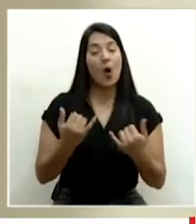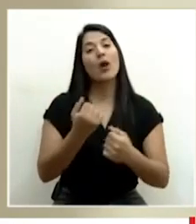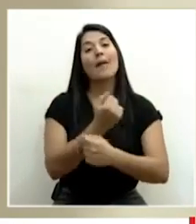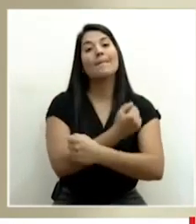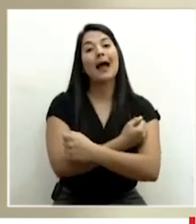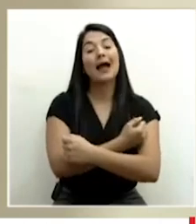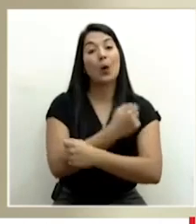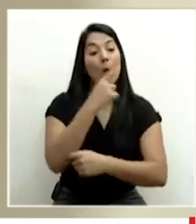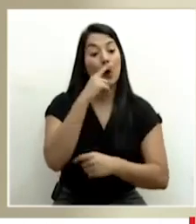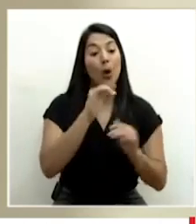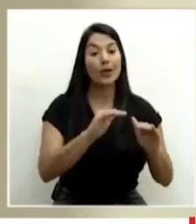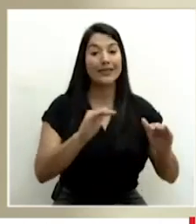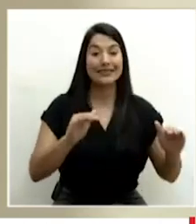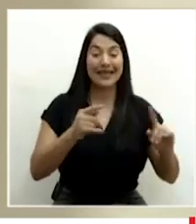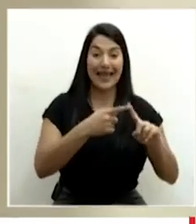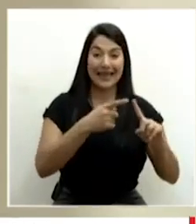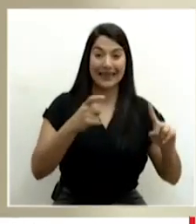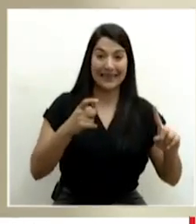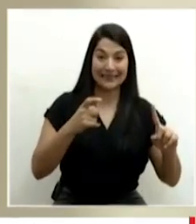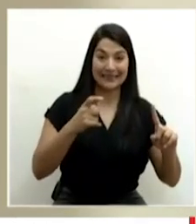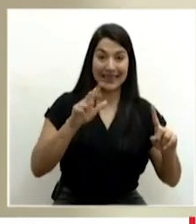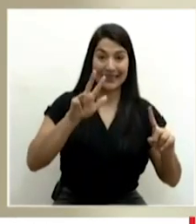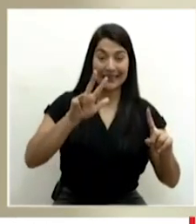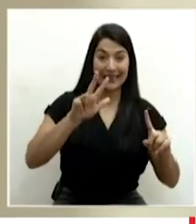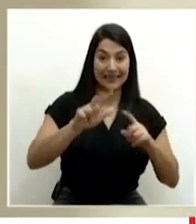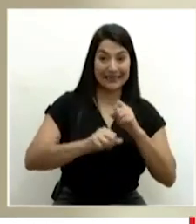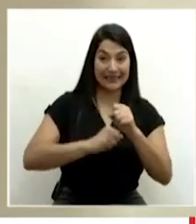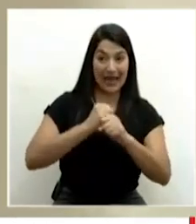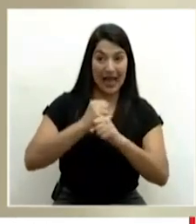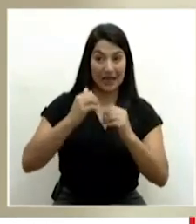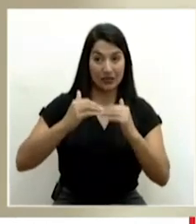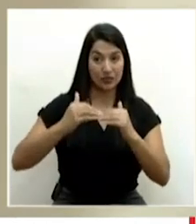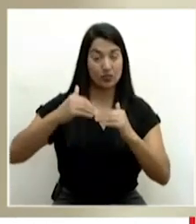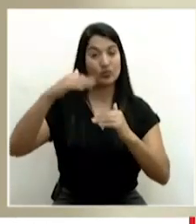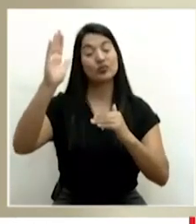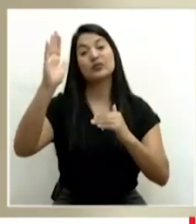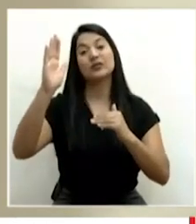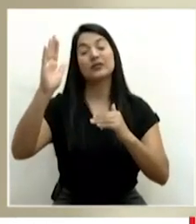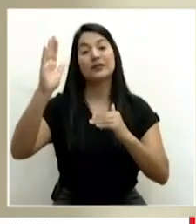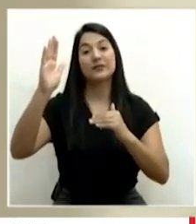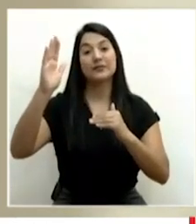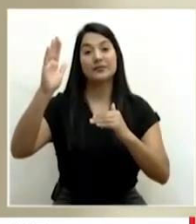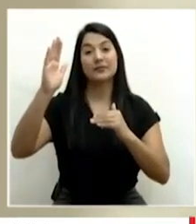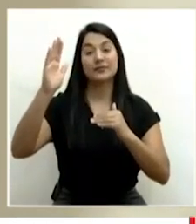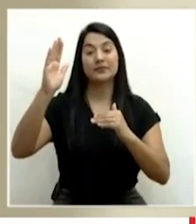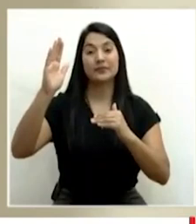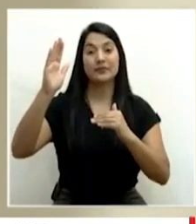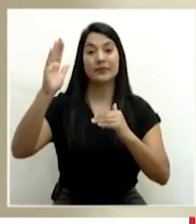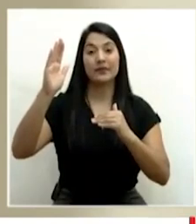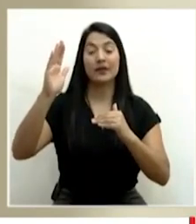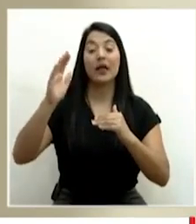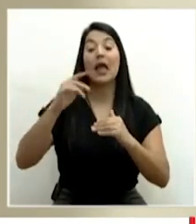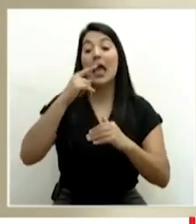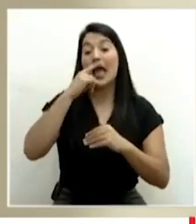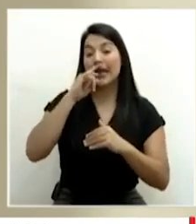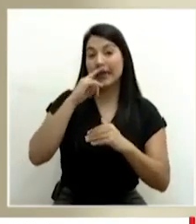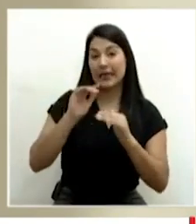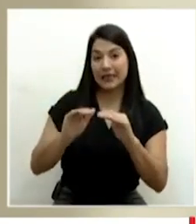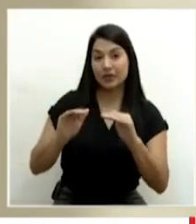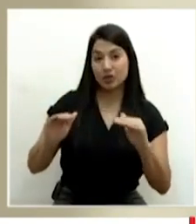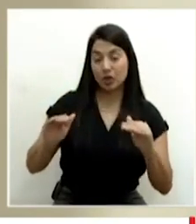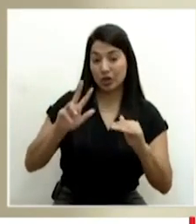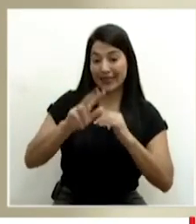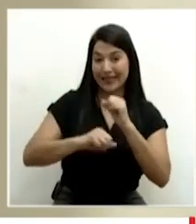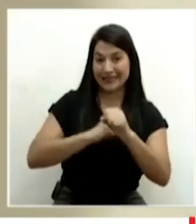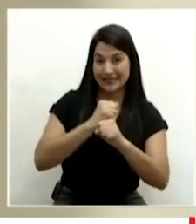niños de tres mayores de tres años hasta de ahí para arriba. Tanto niños, digamos, de tres